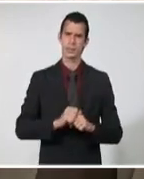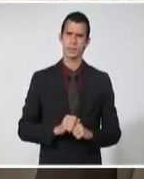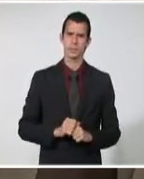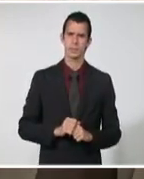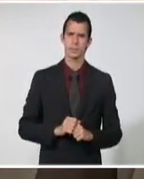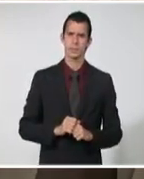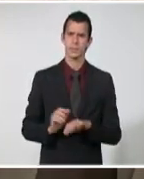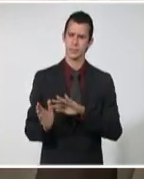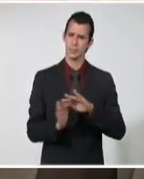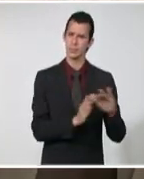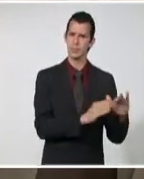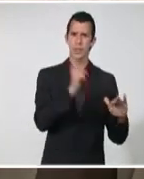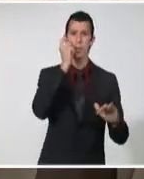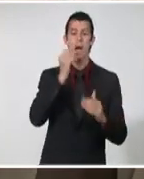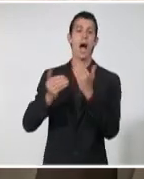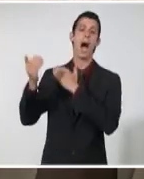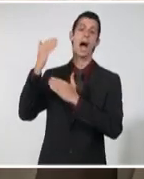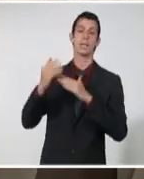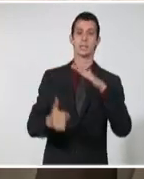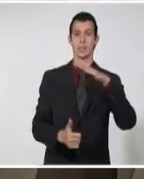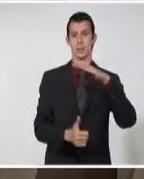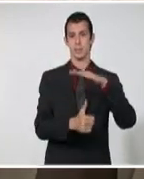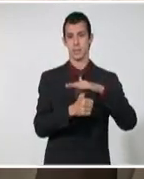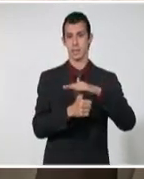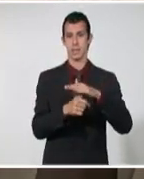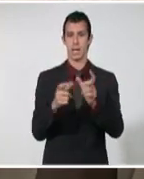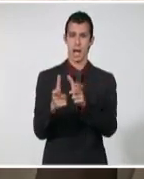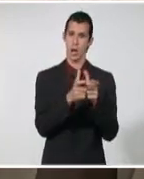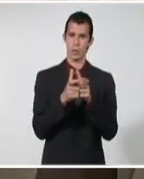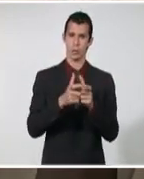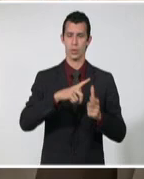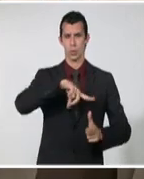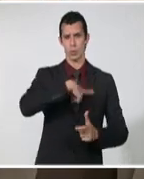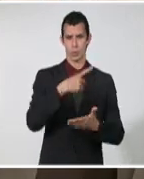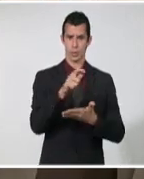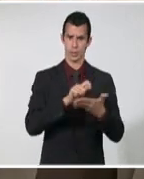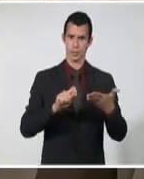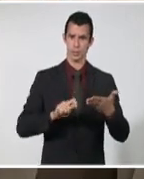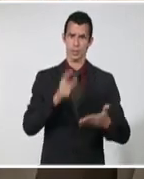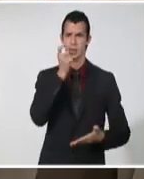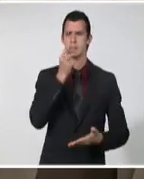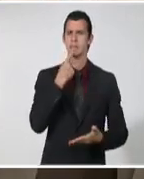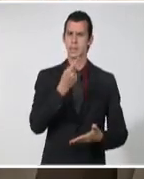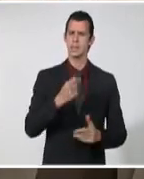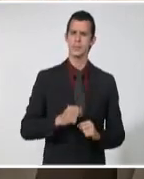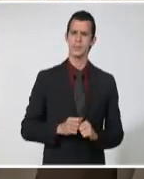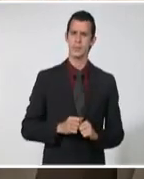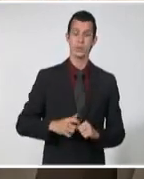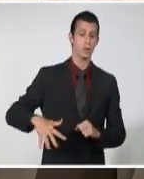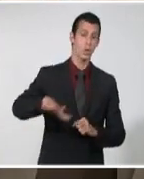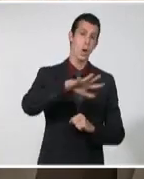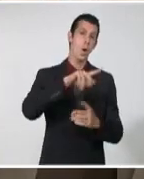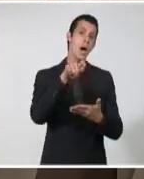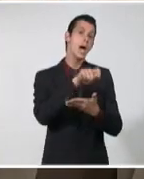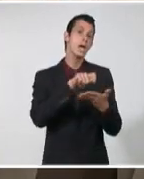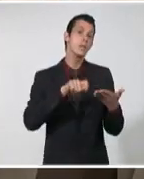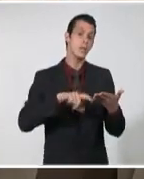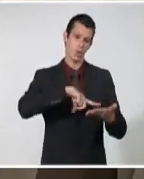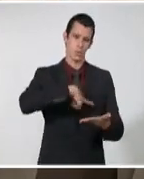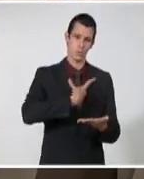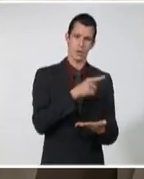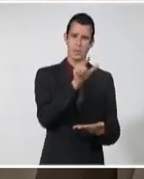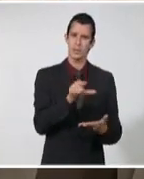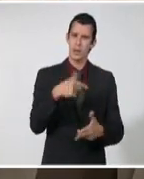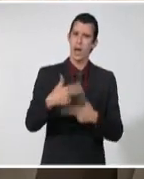desde antes de la revolución y dentro de la revolución y hoy, hemos estado siempre, en su gran